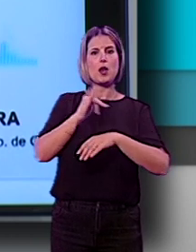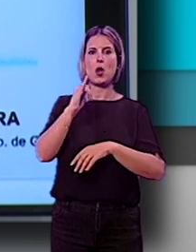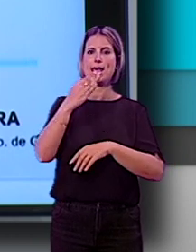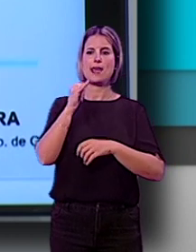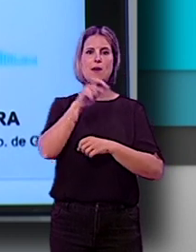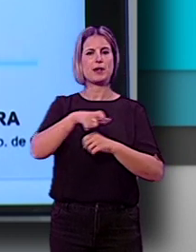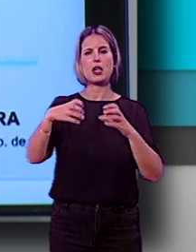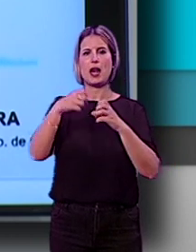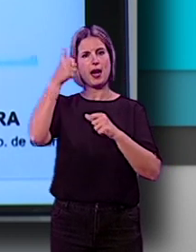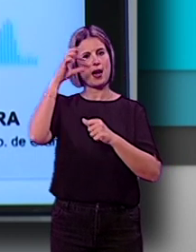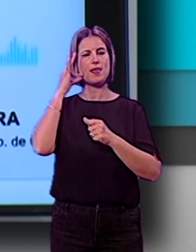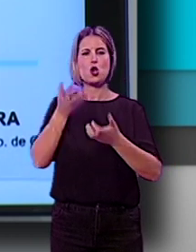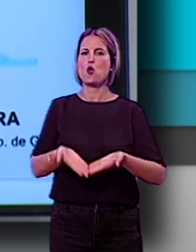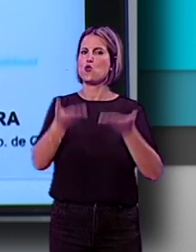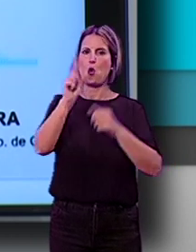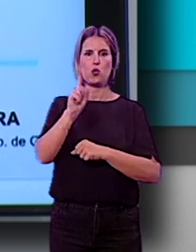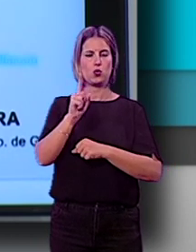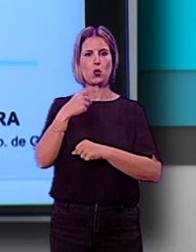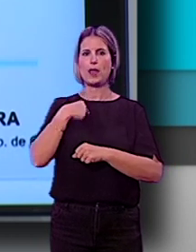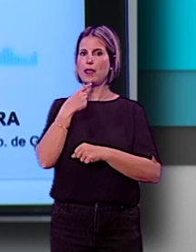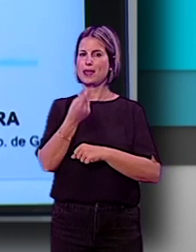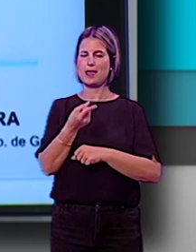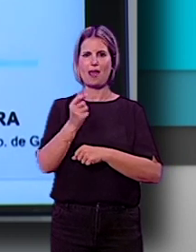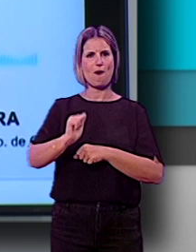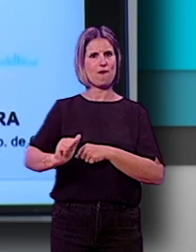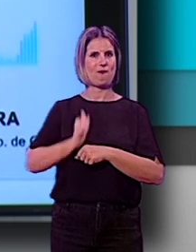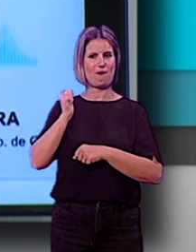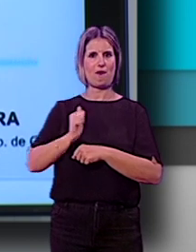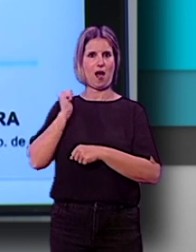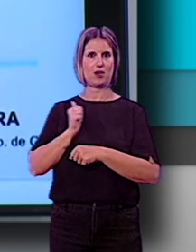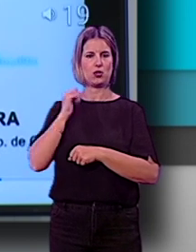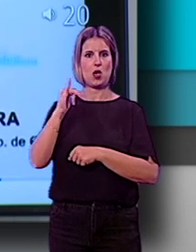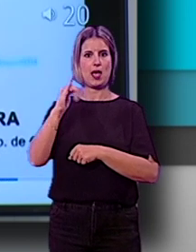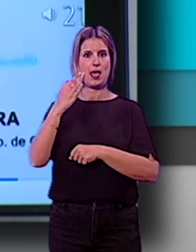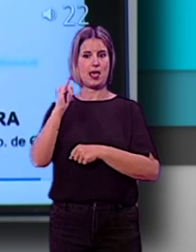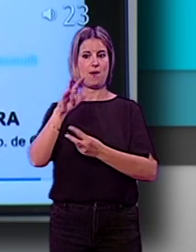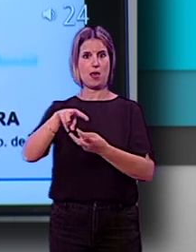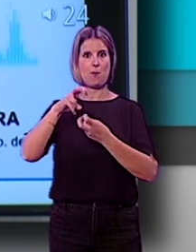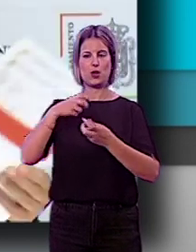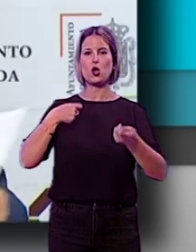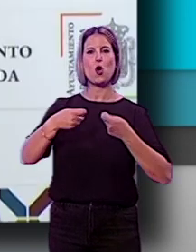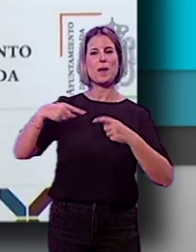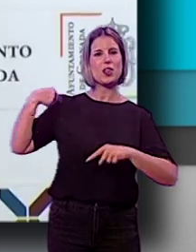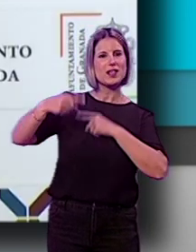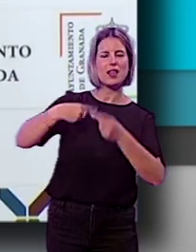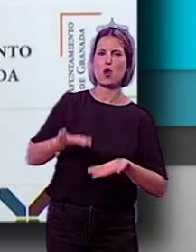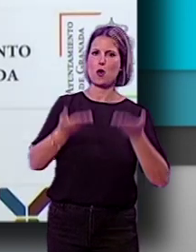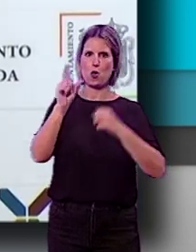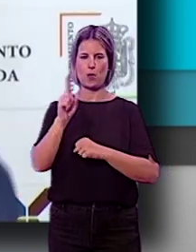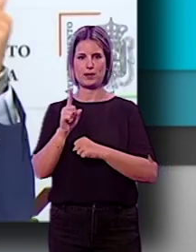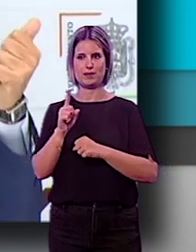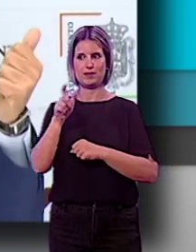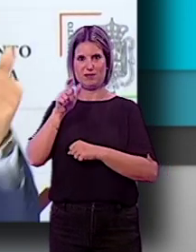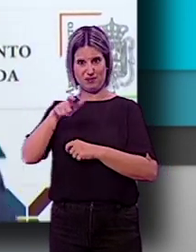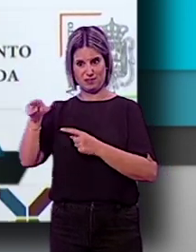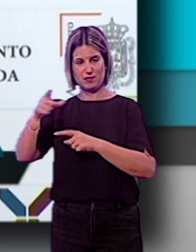a los granadinos. Insisto que es absolutamente falso que se le sube el IBI al comercio tradicional. Esta gente no solo